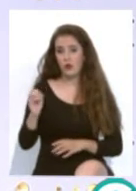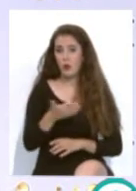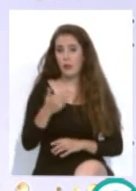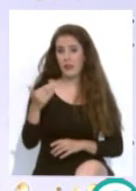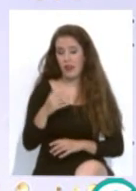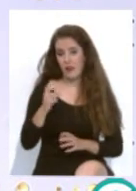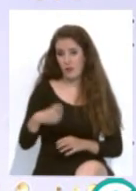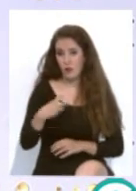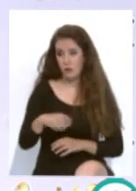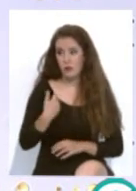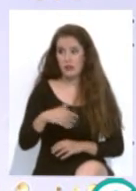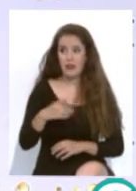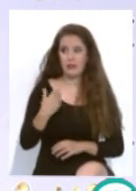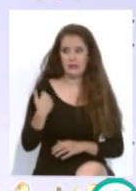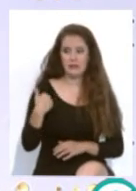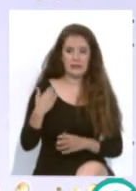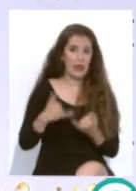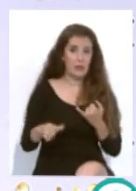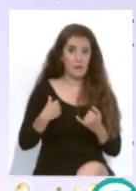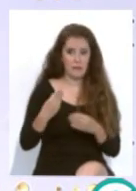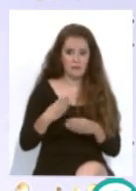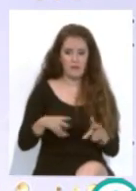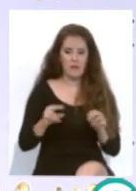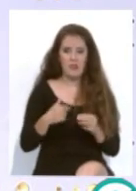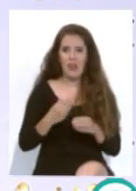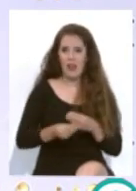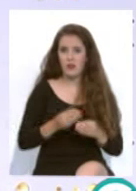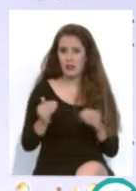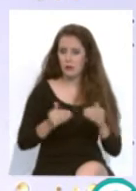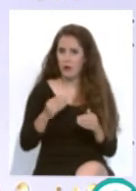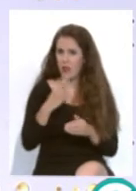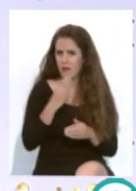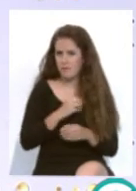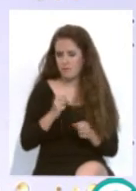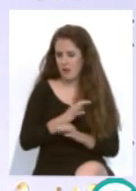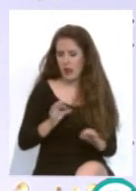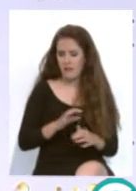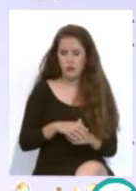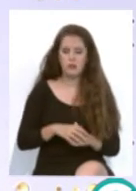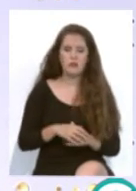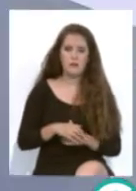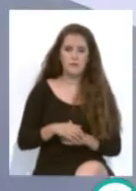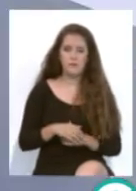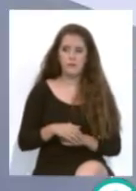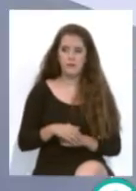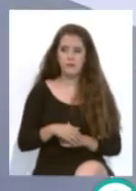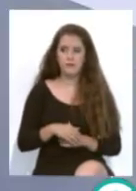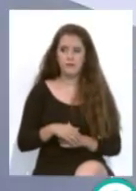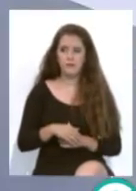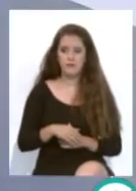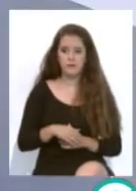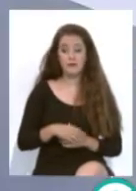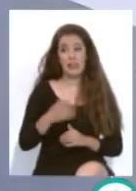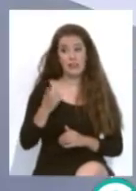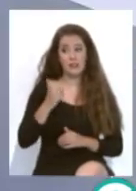que termina pues de hacer una temporada magnífica tanto sobre todo en el filial como en el primer equipo si pero como eso también